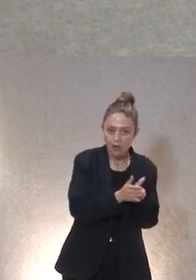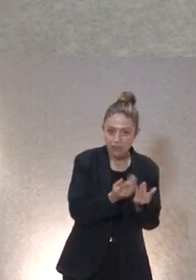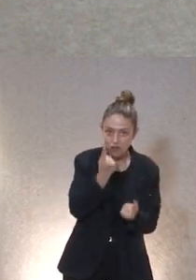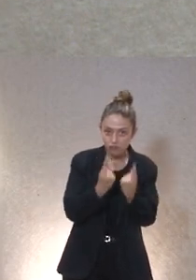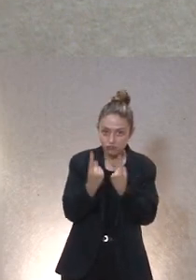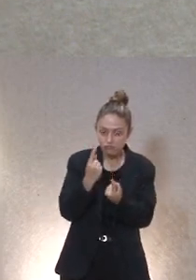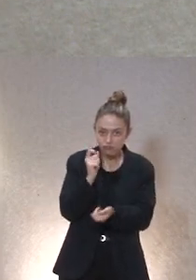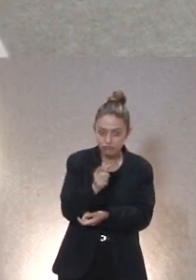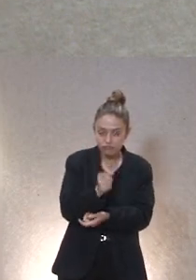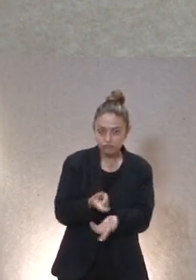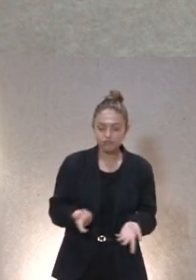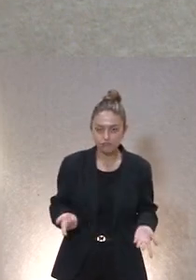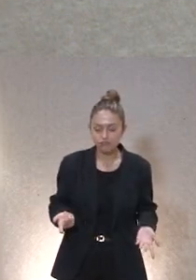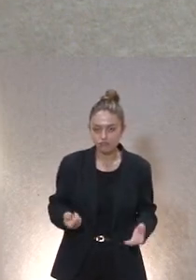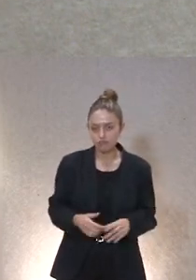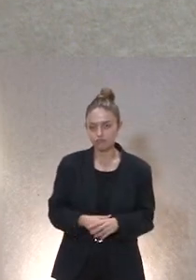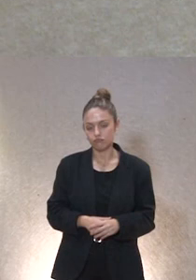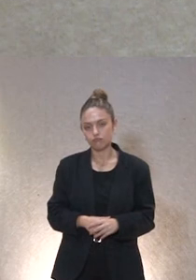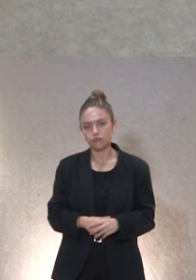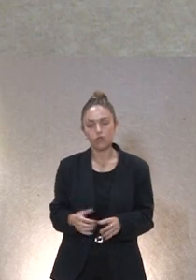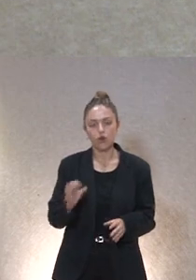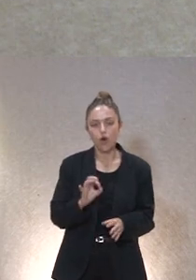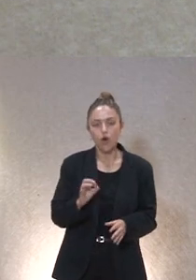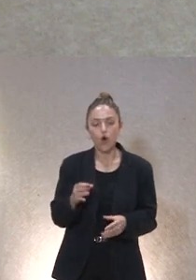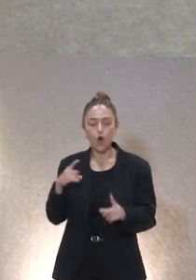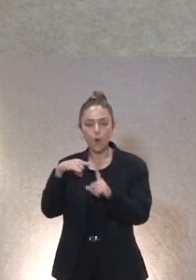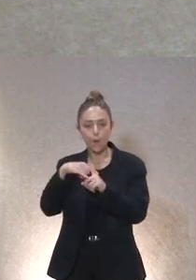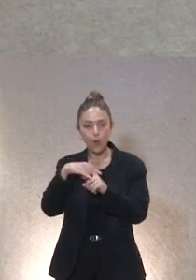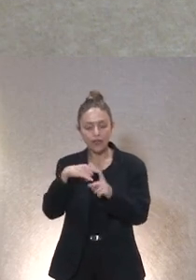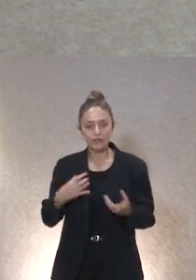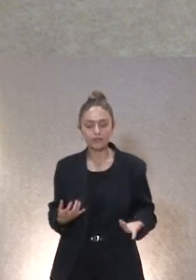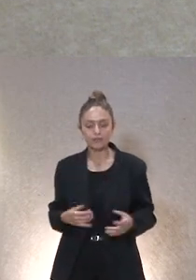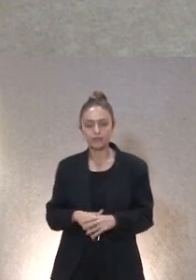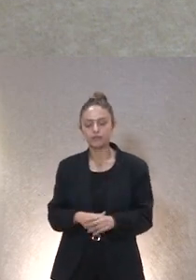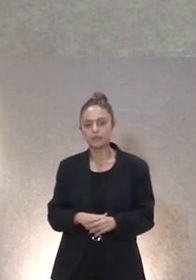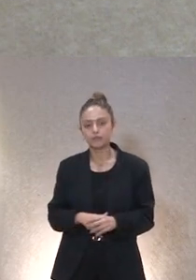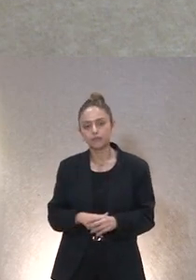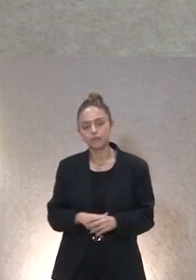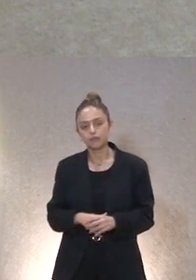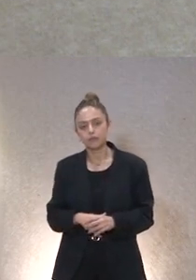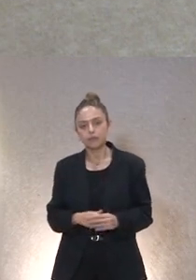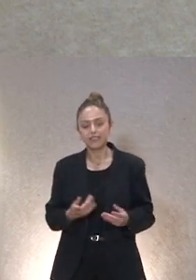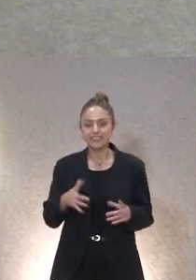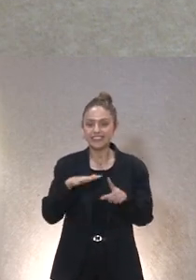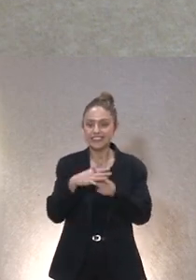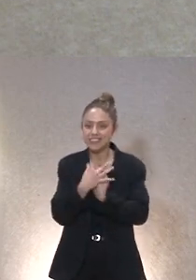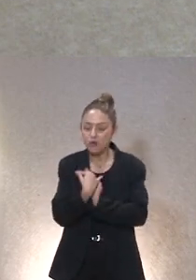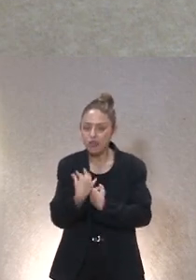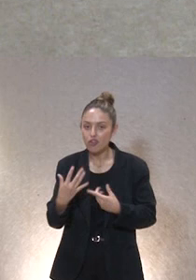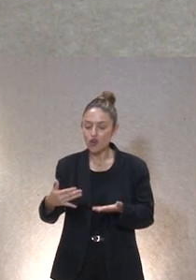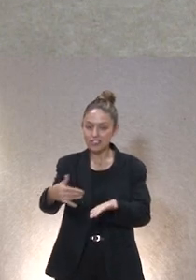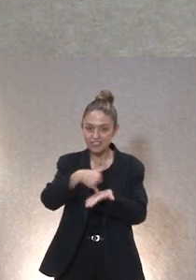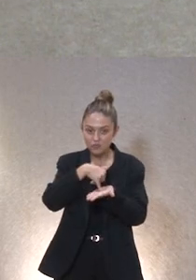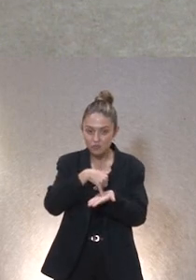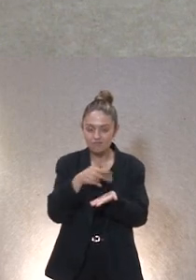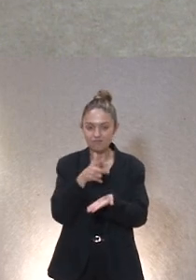situaciones famosas de abuso o de bullying o de lo que sea ¿no? hay situaciones de vulneración de derechos por